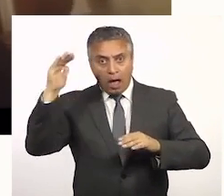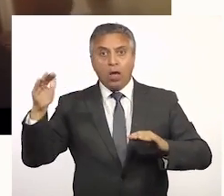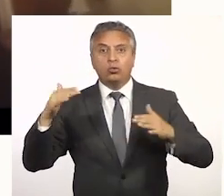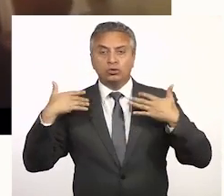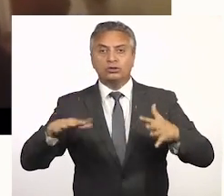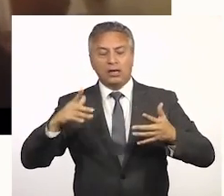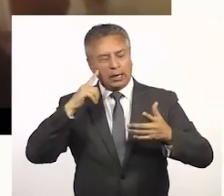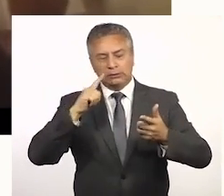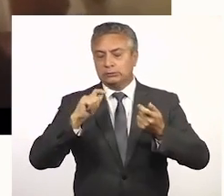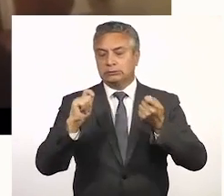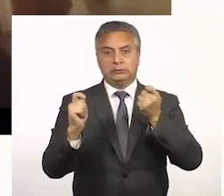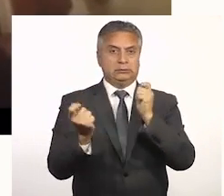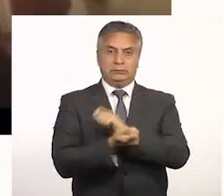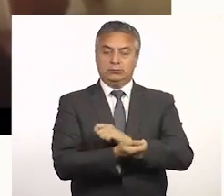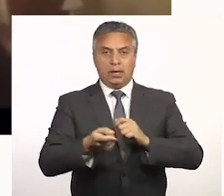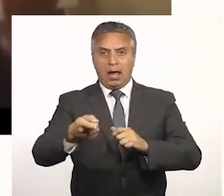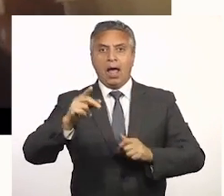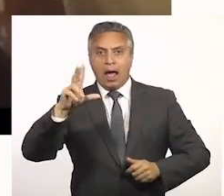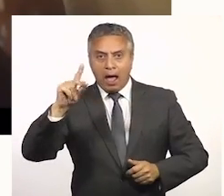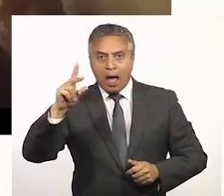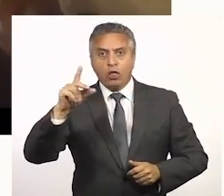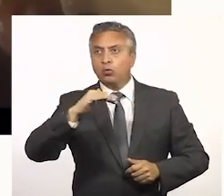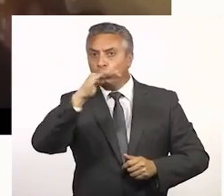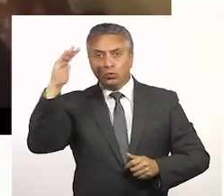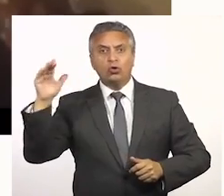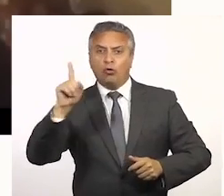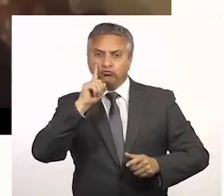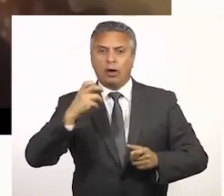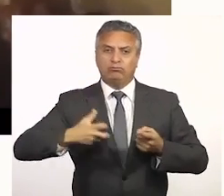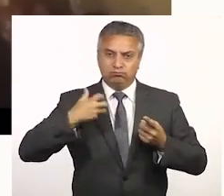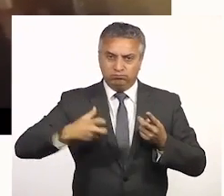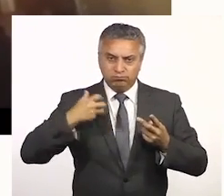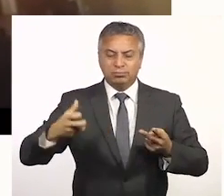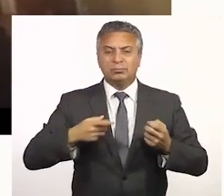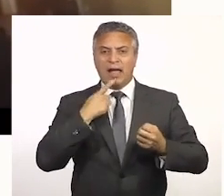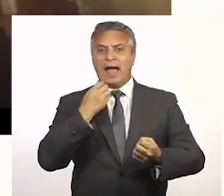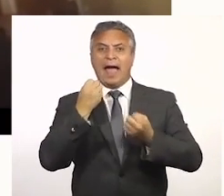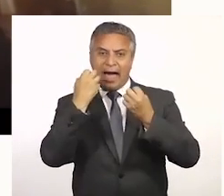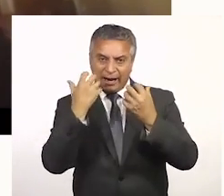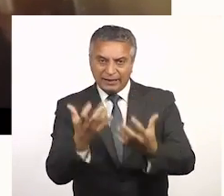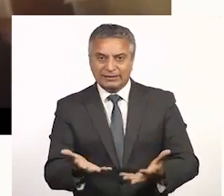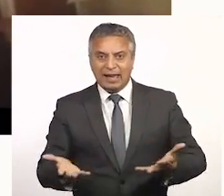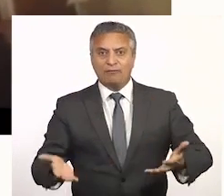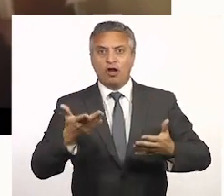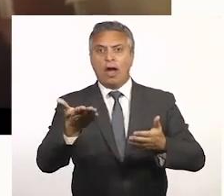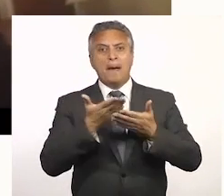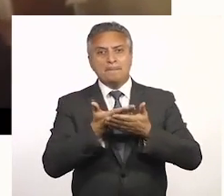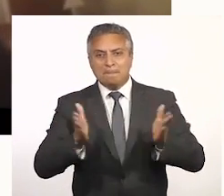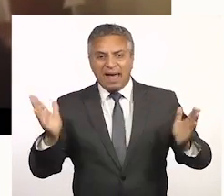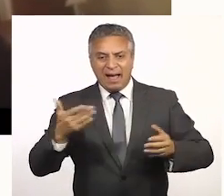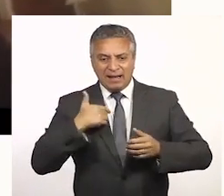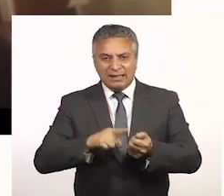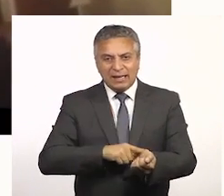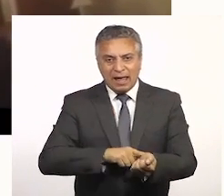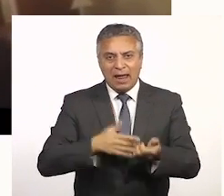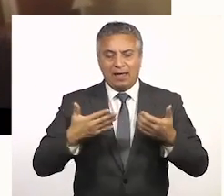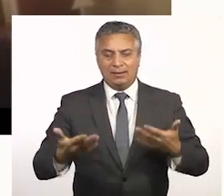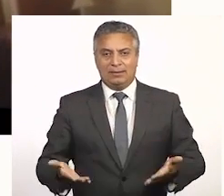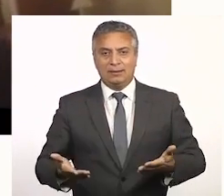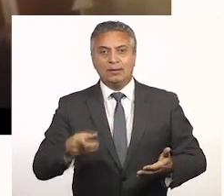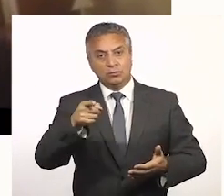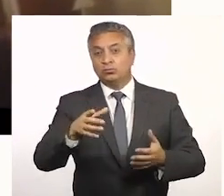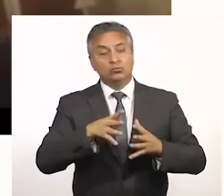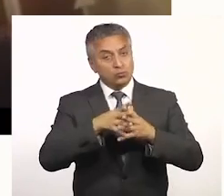ansiedad, los adultos se han transformado. Los adultos están irritables, agresivos, de mal